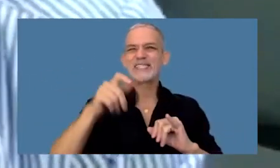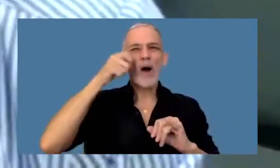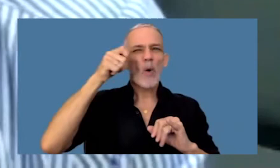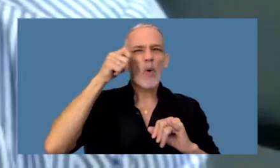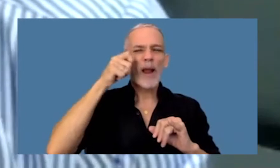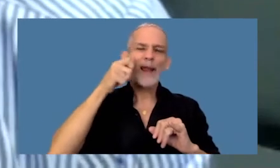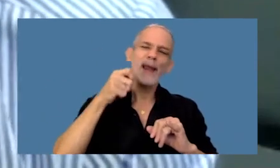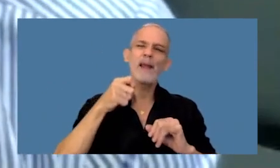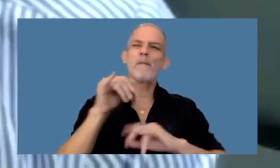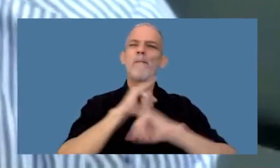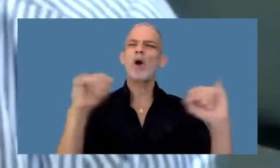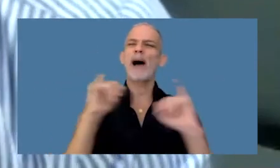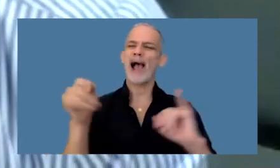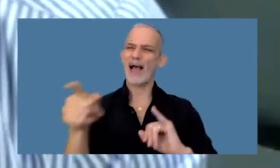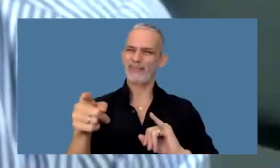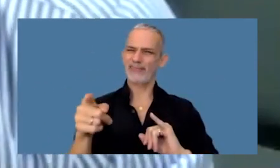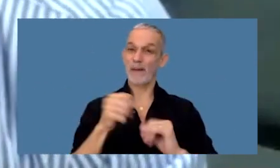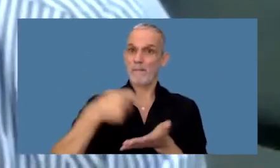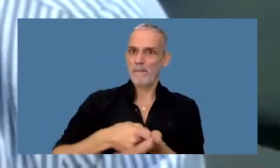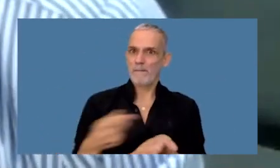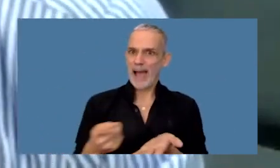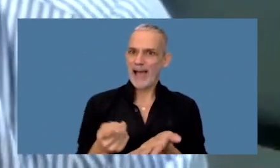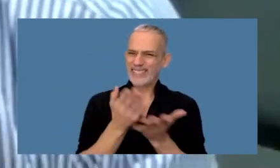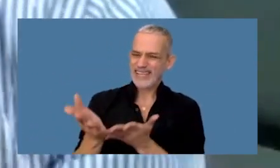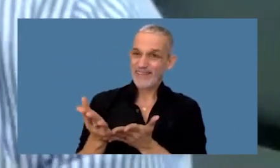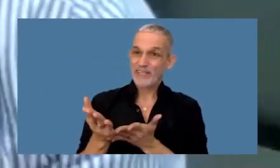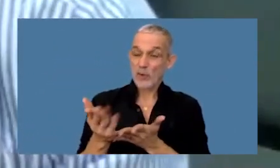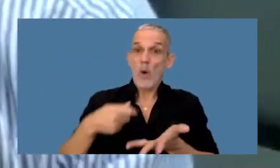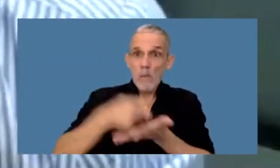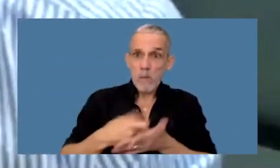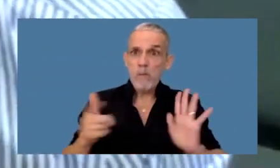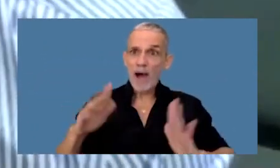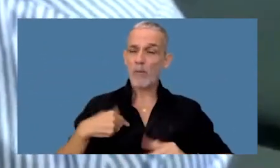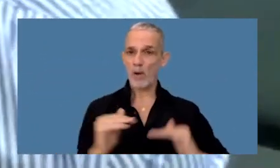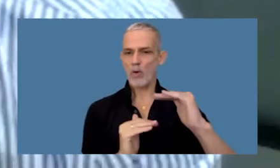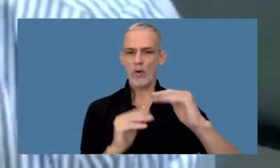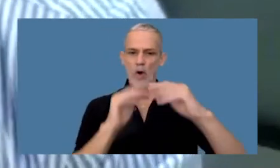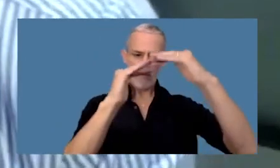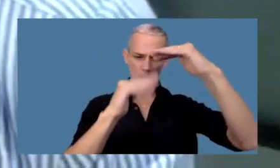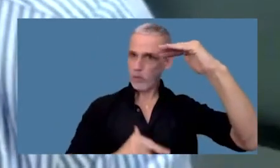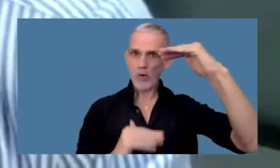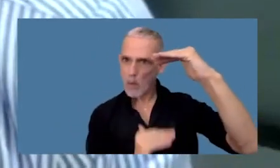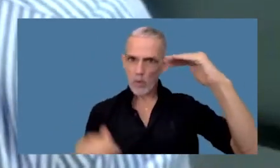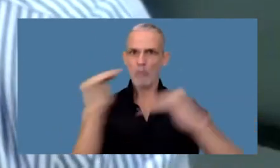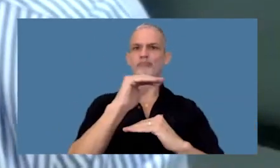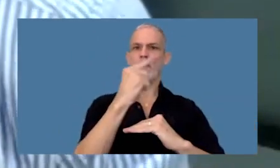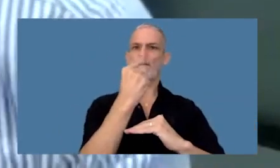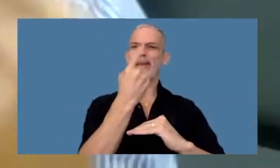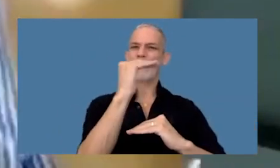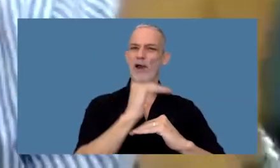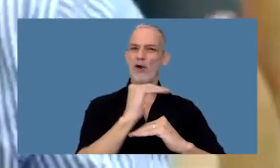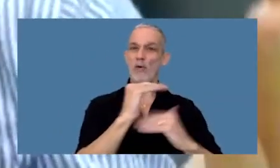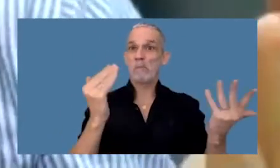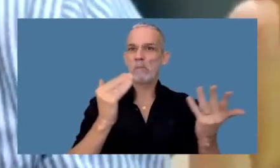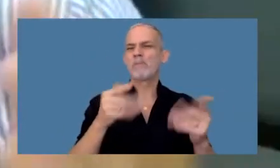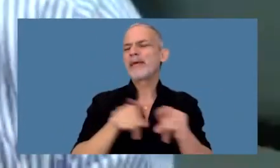AdWords AdWords es un servicio de Google en donde vos podés pagar para aparecer primero como